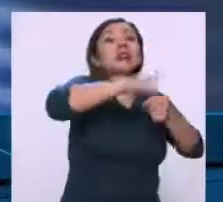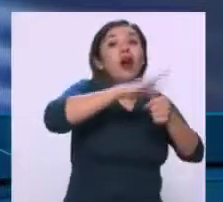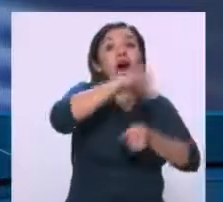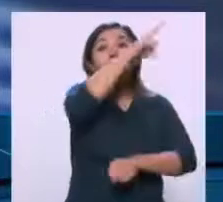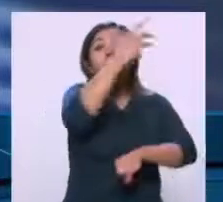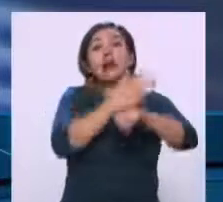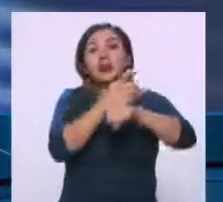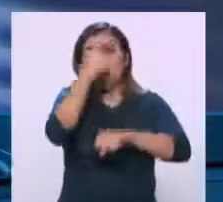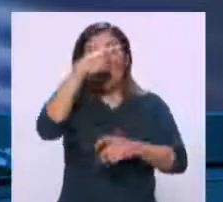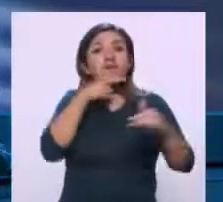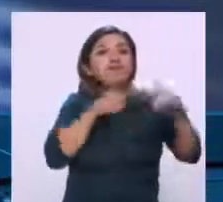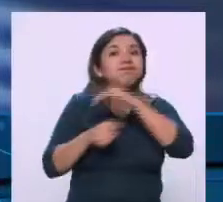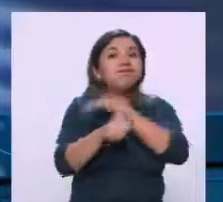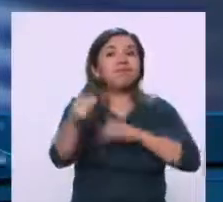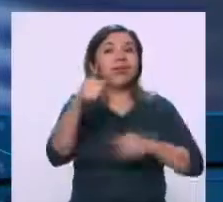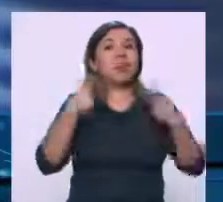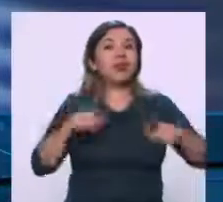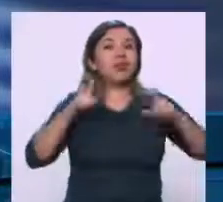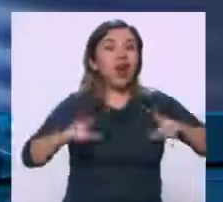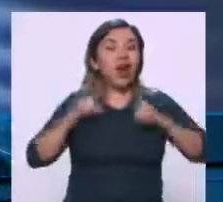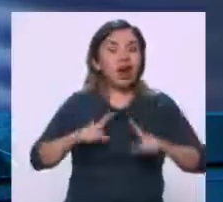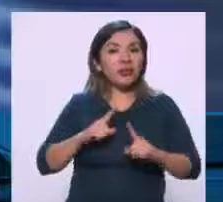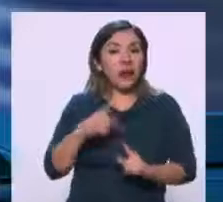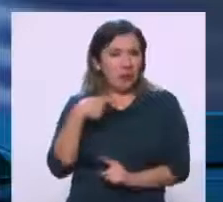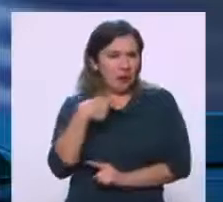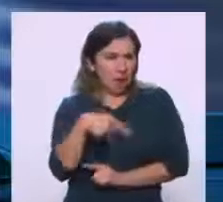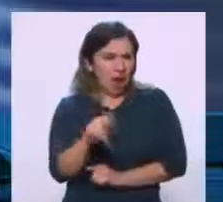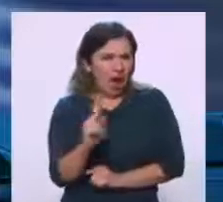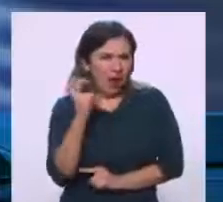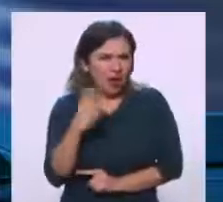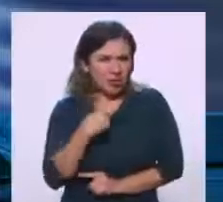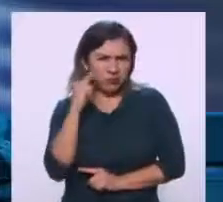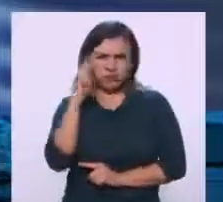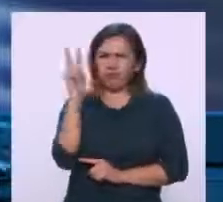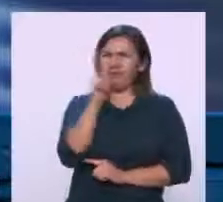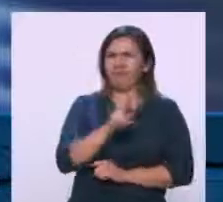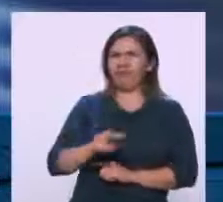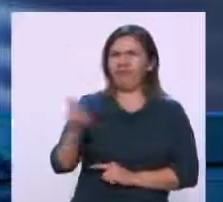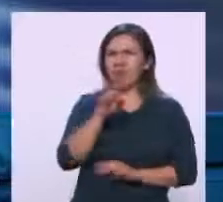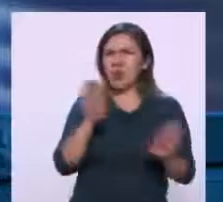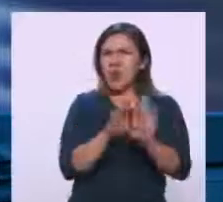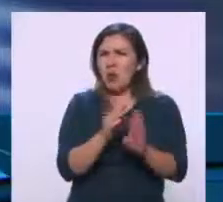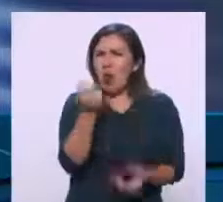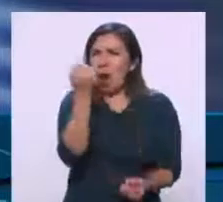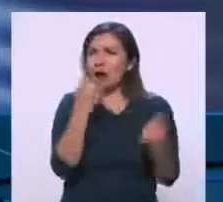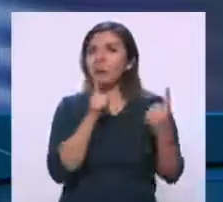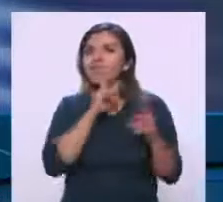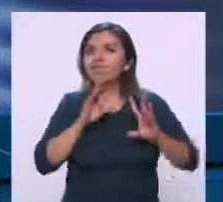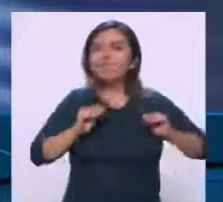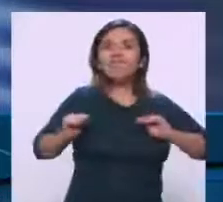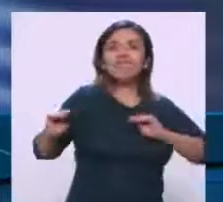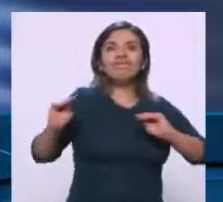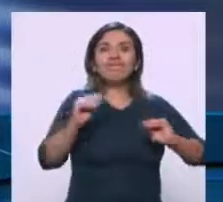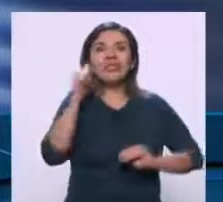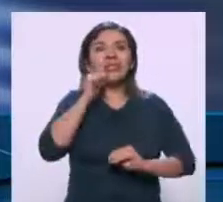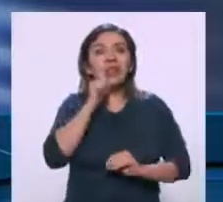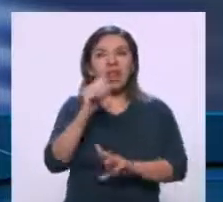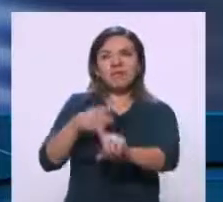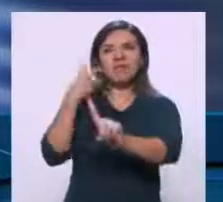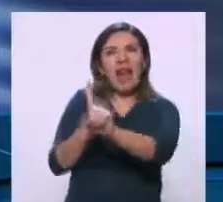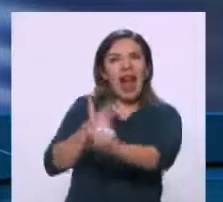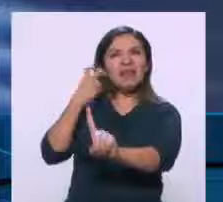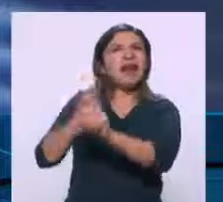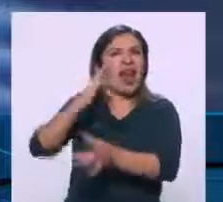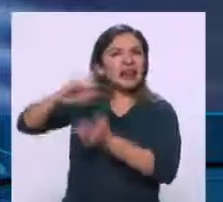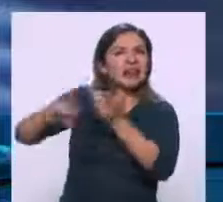estadounidenses sobre filtraciones de sus agentes encubiertos. Pero aquí lo que yo veo es algunos muy calladitos, ¿no? Estos que están siempre golpeando en